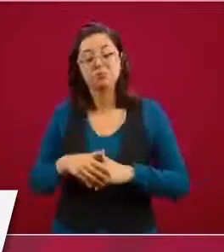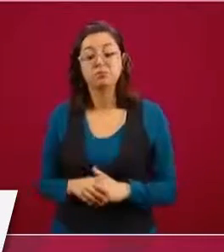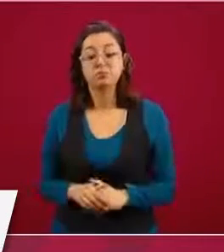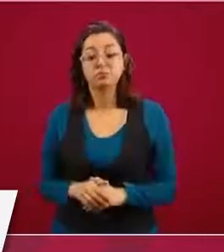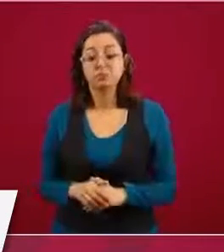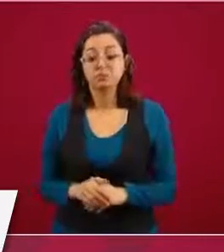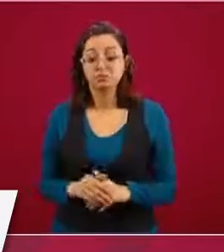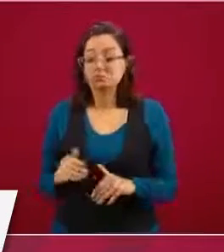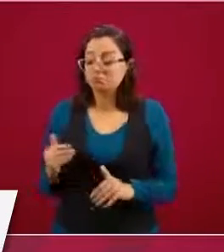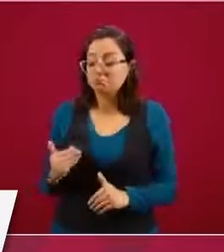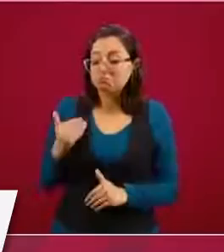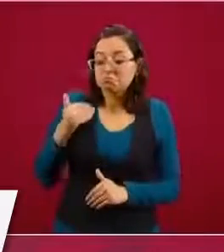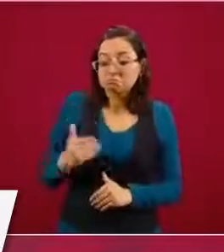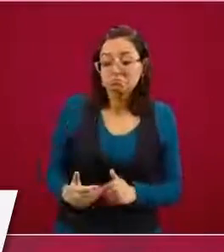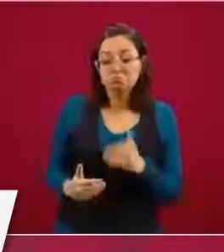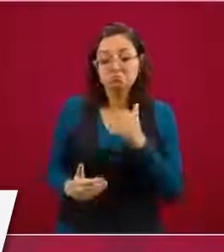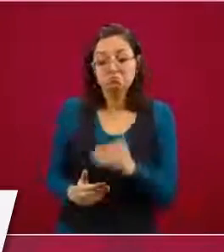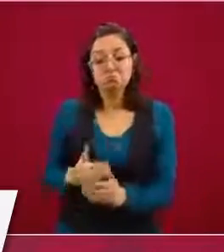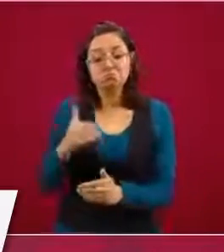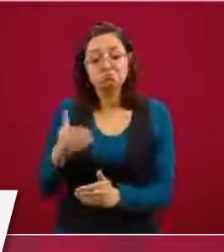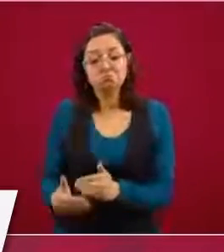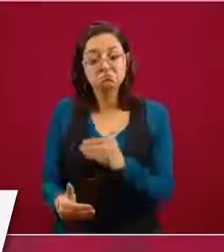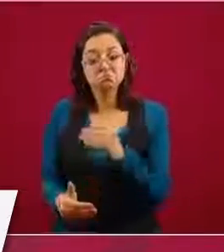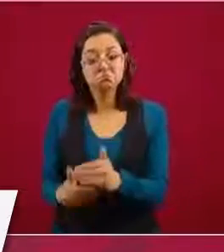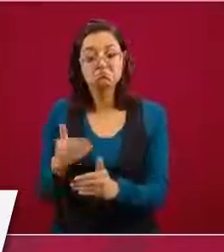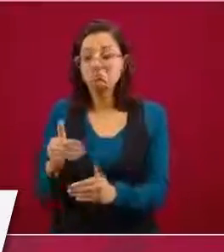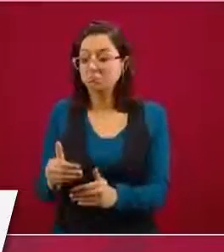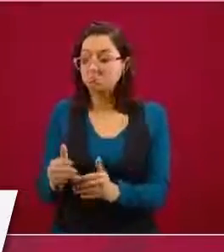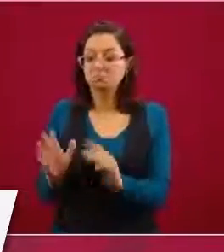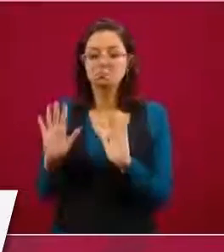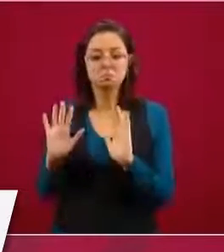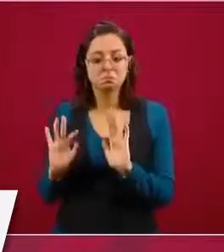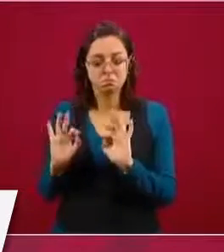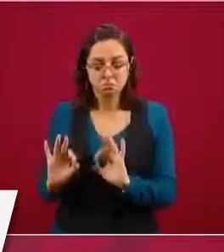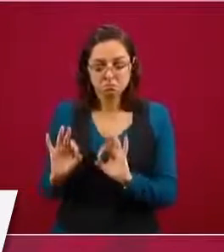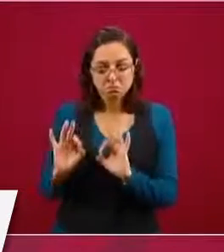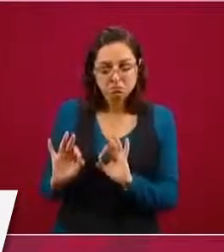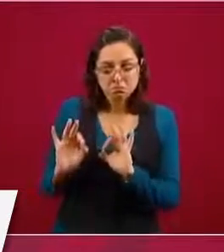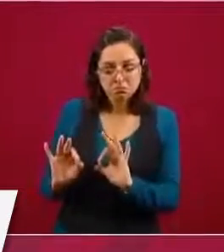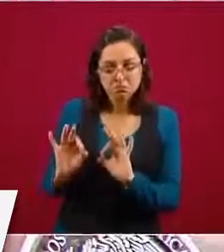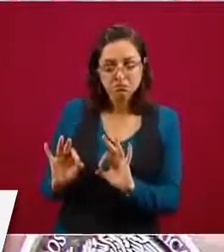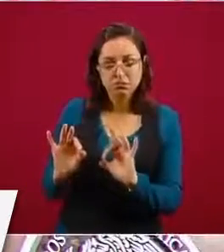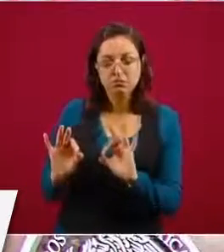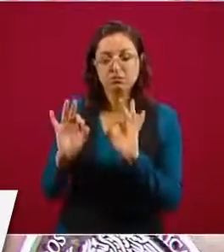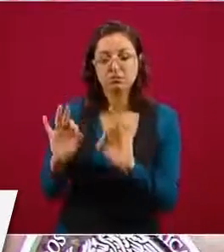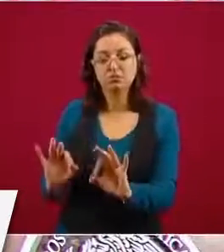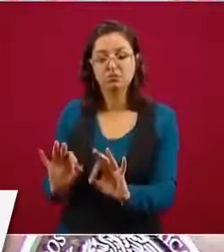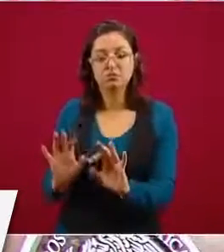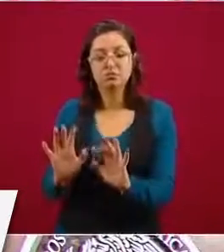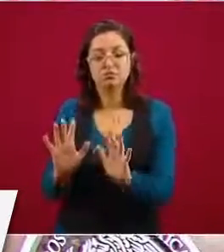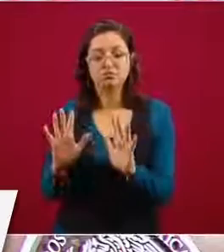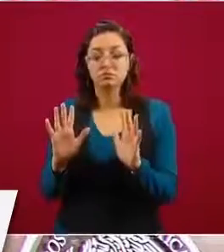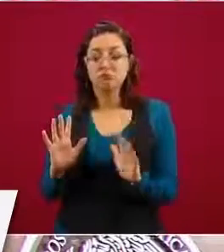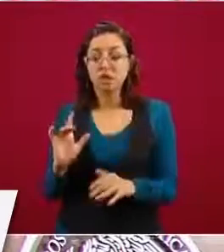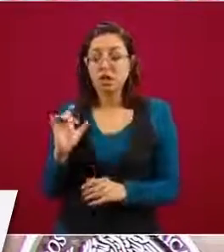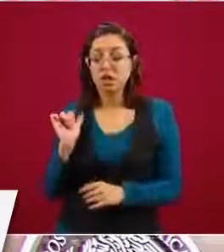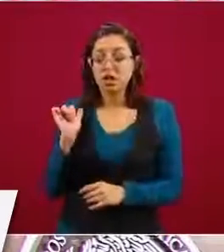Hasta ahora van bien las cosas, no ha habido